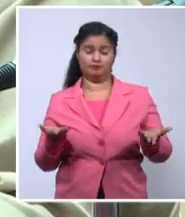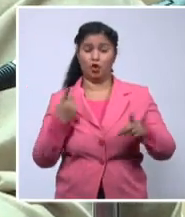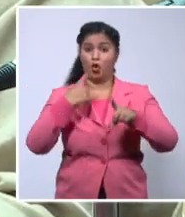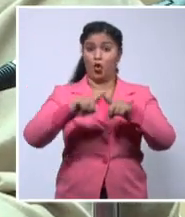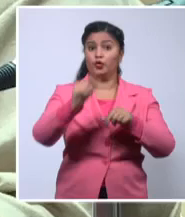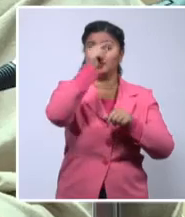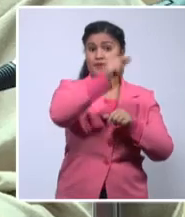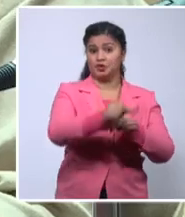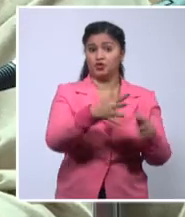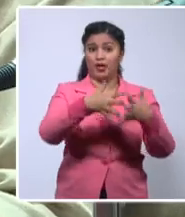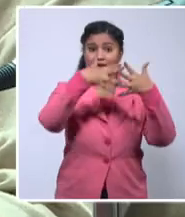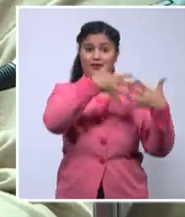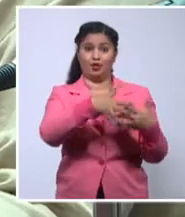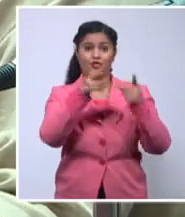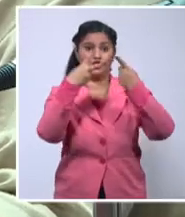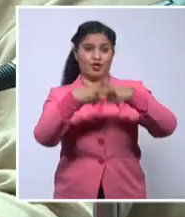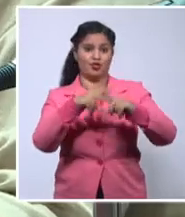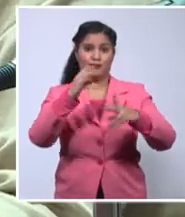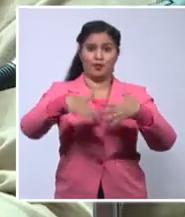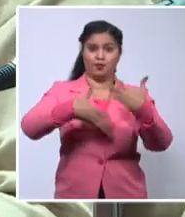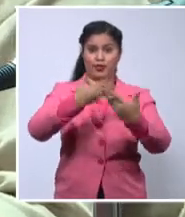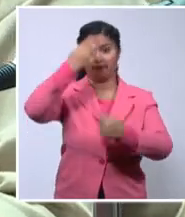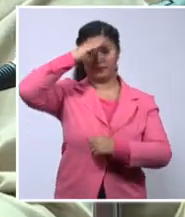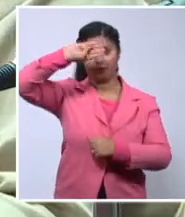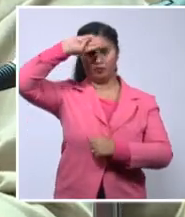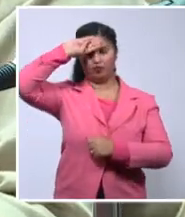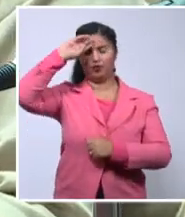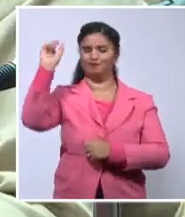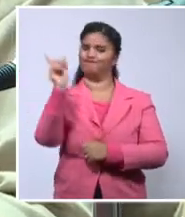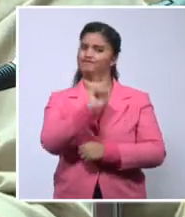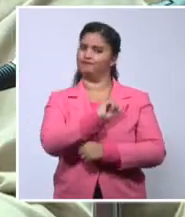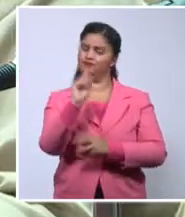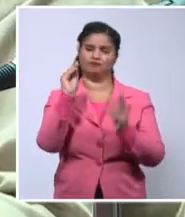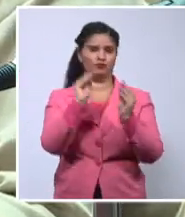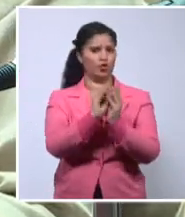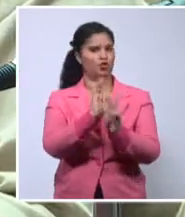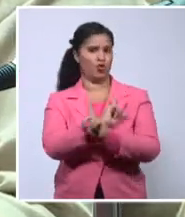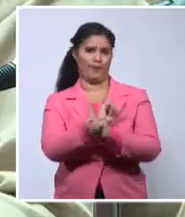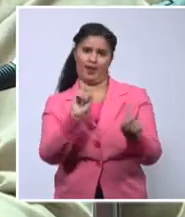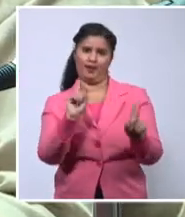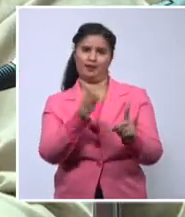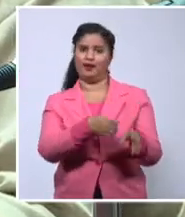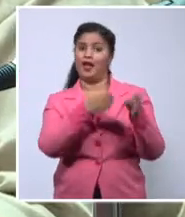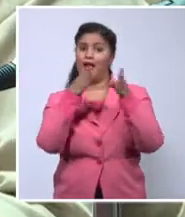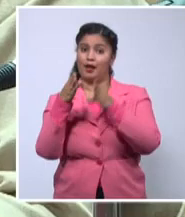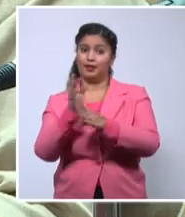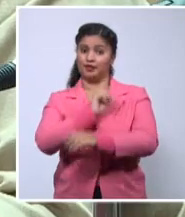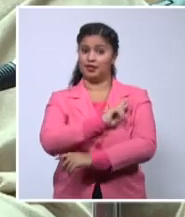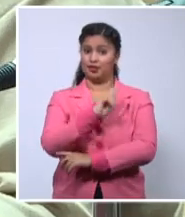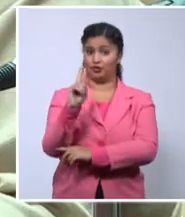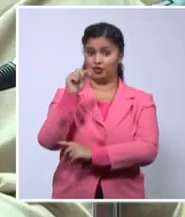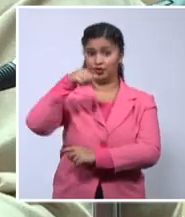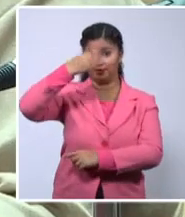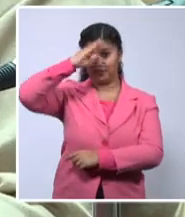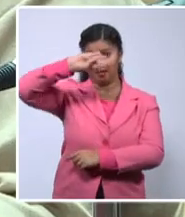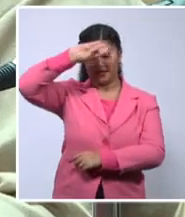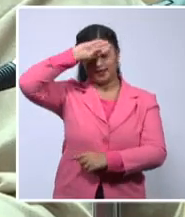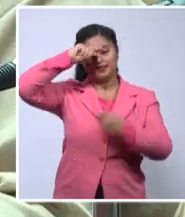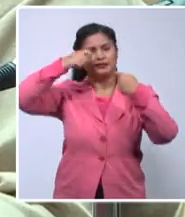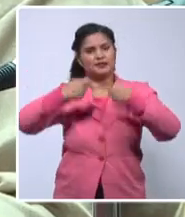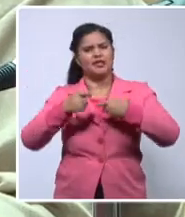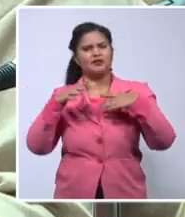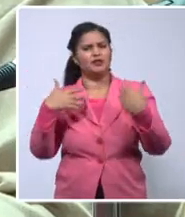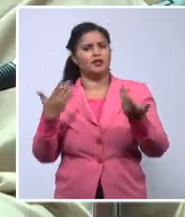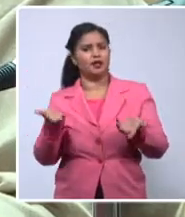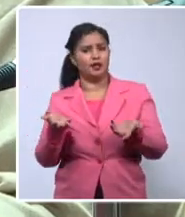Y nosotros, los cubanos y los revolucionarios cubanos, tenemos que ser capaces